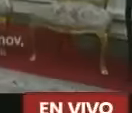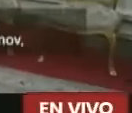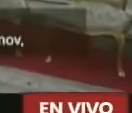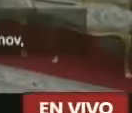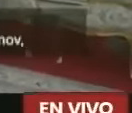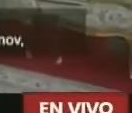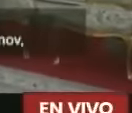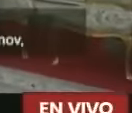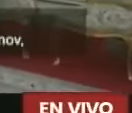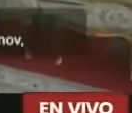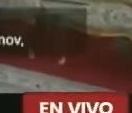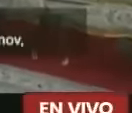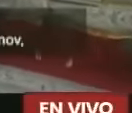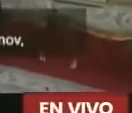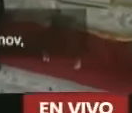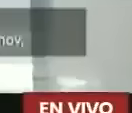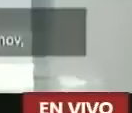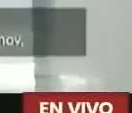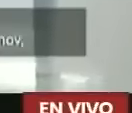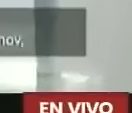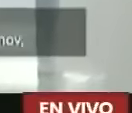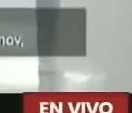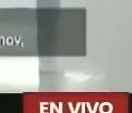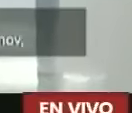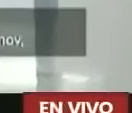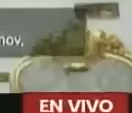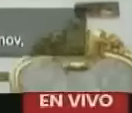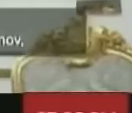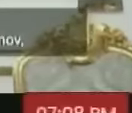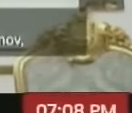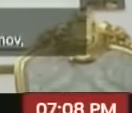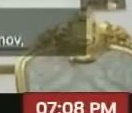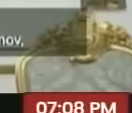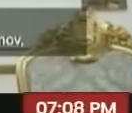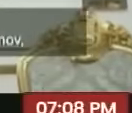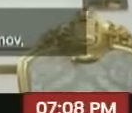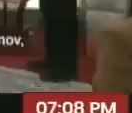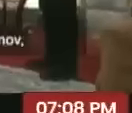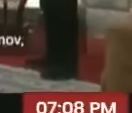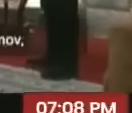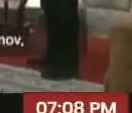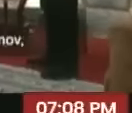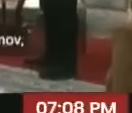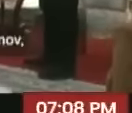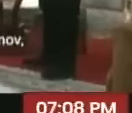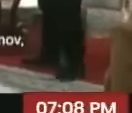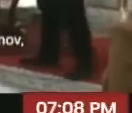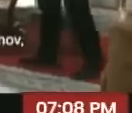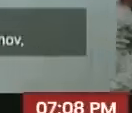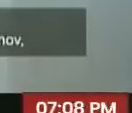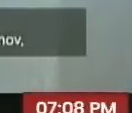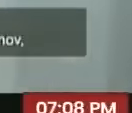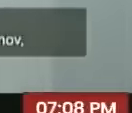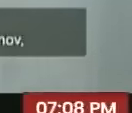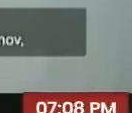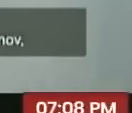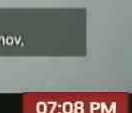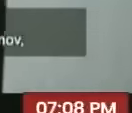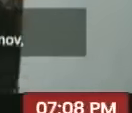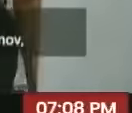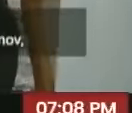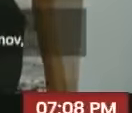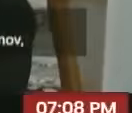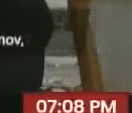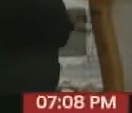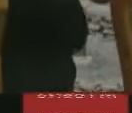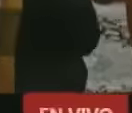el presidente Nicolás Maduro Moros recibió en el palacio de Miraflores al fiscal general de la federación de Rusia Igor